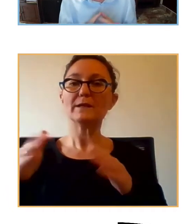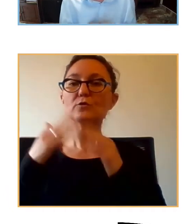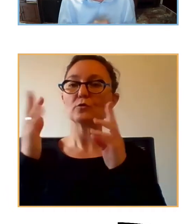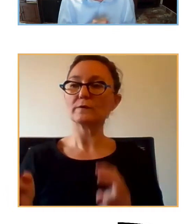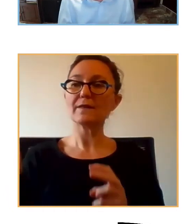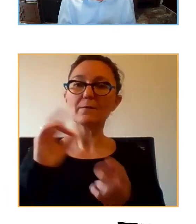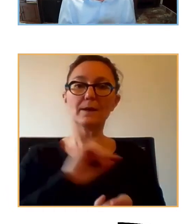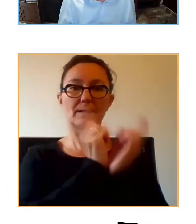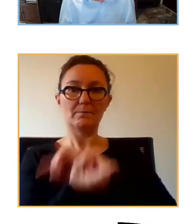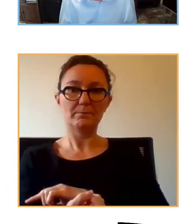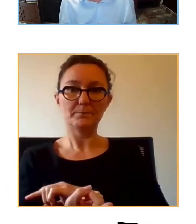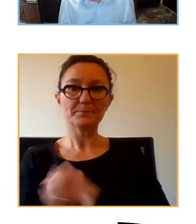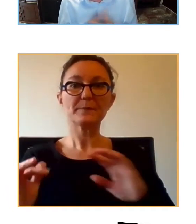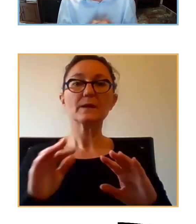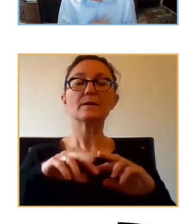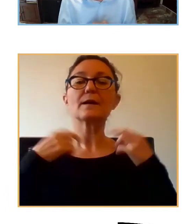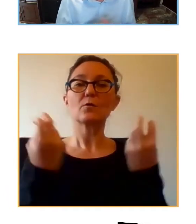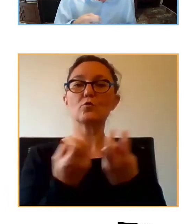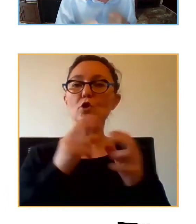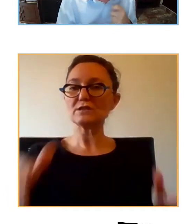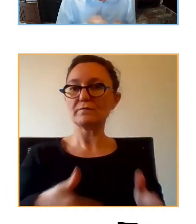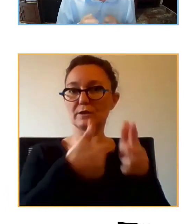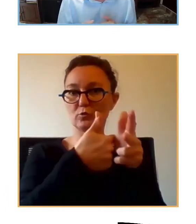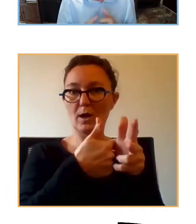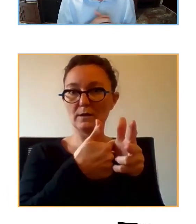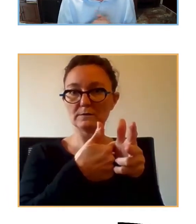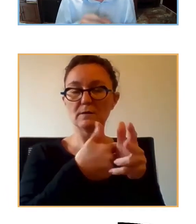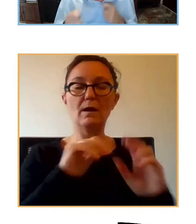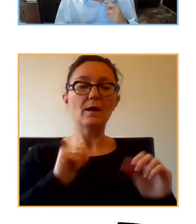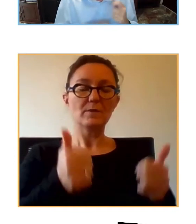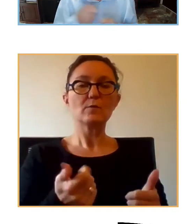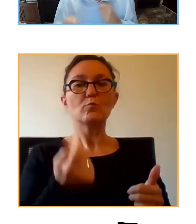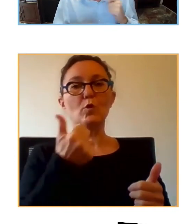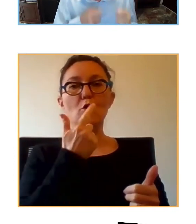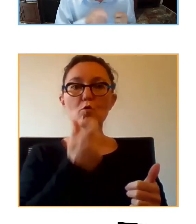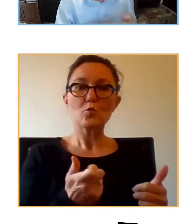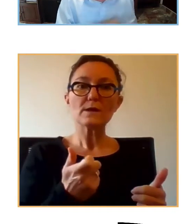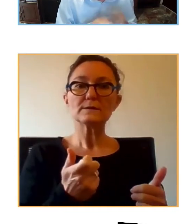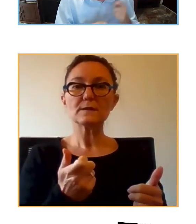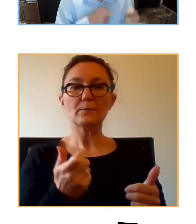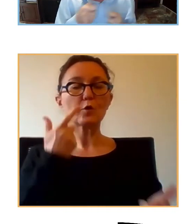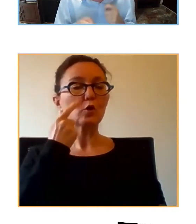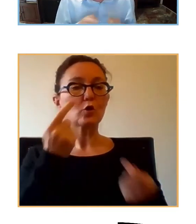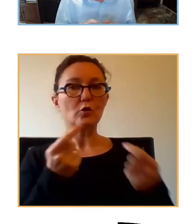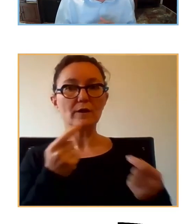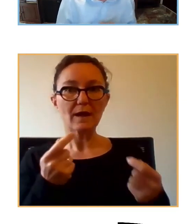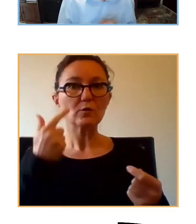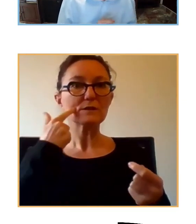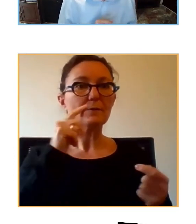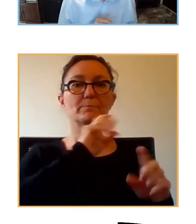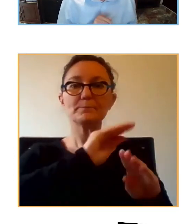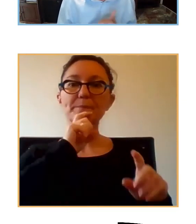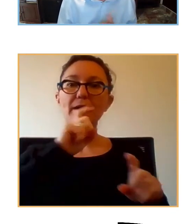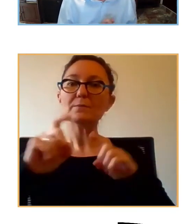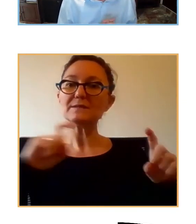cambiar a hacer reuniones virtuales. Esto al principio ha costado un poco para que tener los coordinadores de cada uno de los grupos tengan la